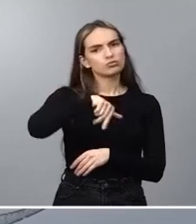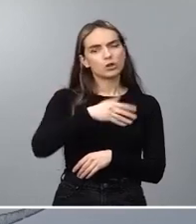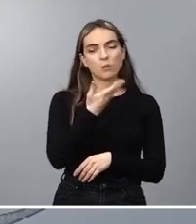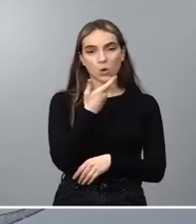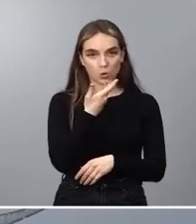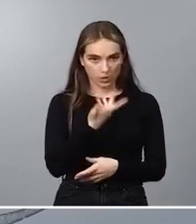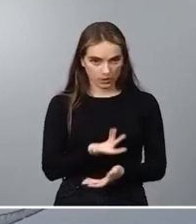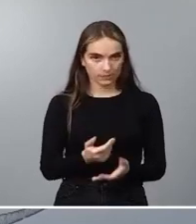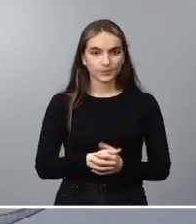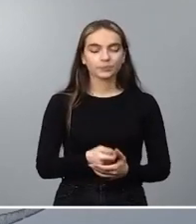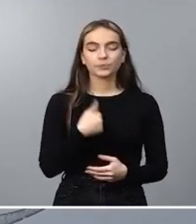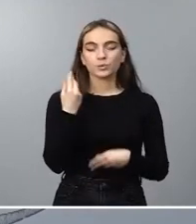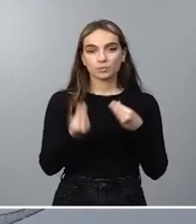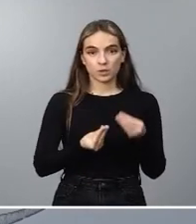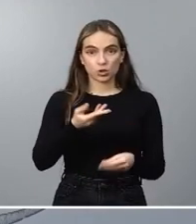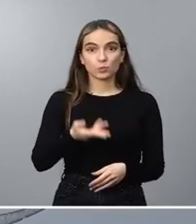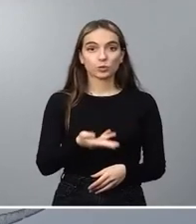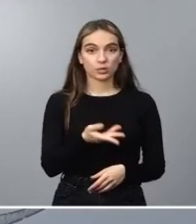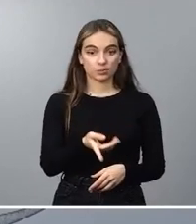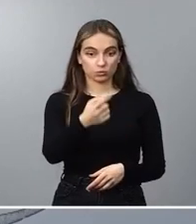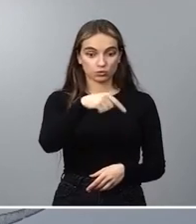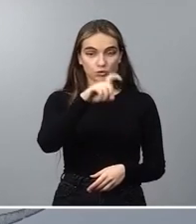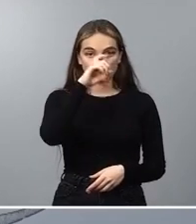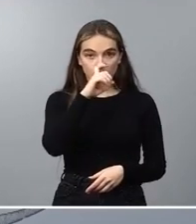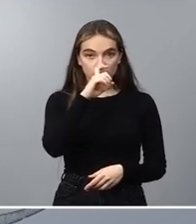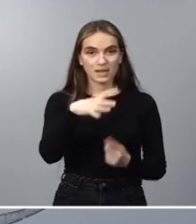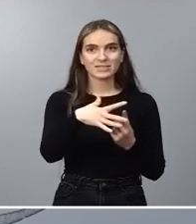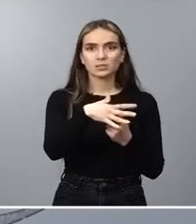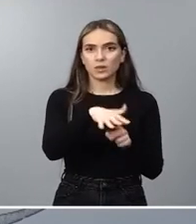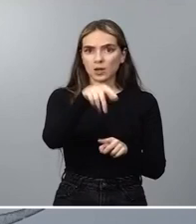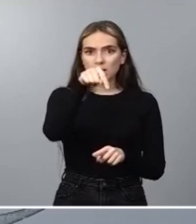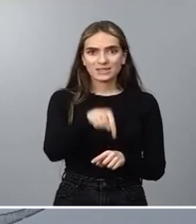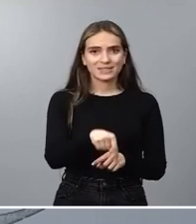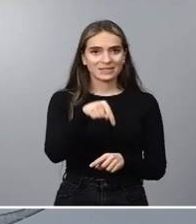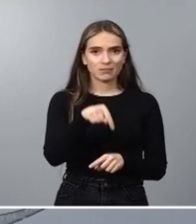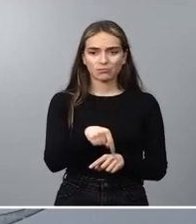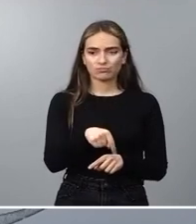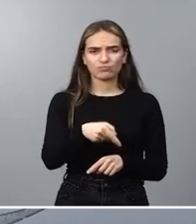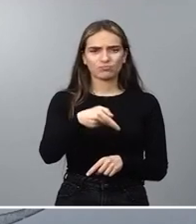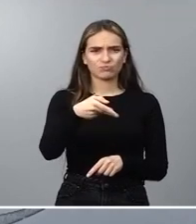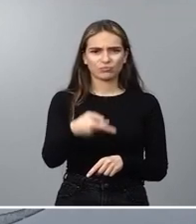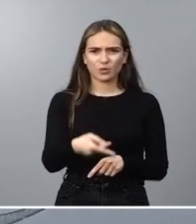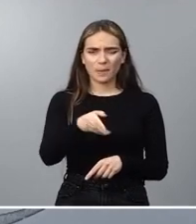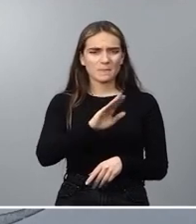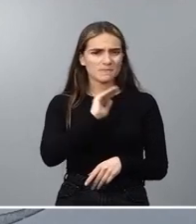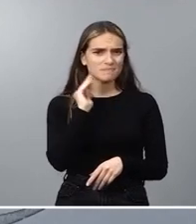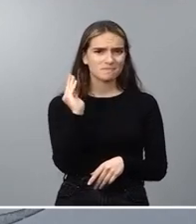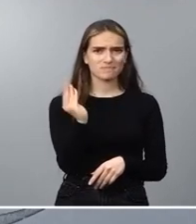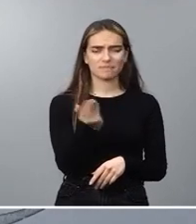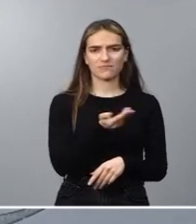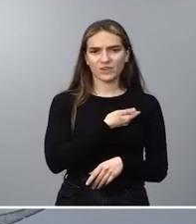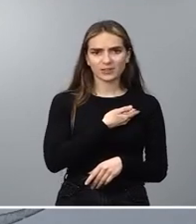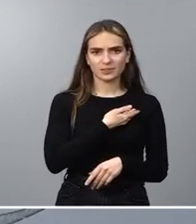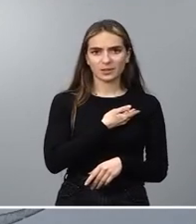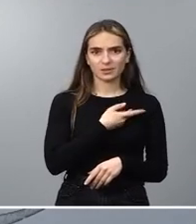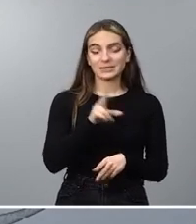Creo que es importante recordar que estamos ante uno de los casos más graves de corrupción política de la democracia española por cuanto de